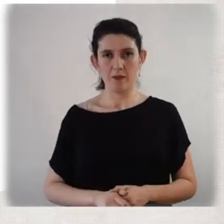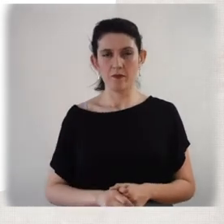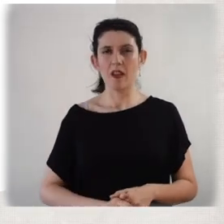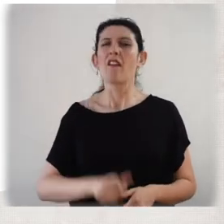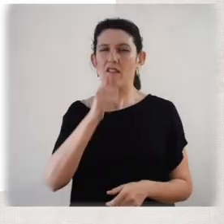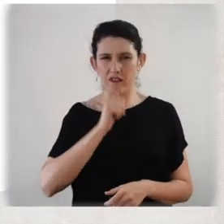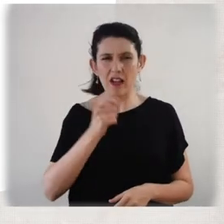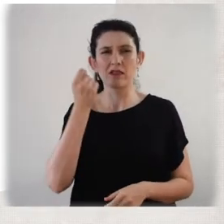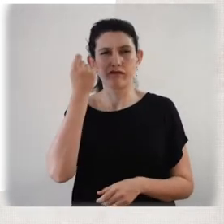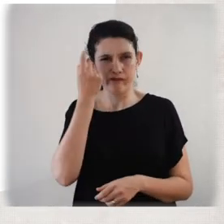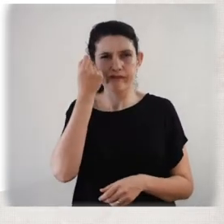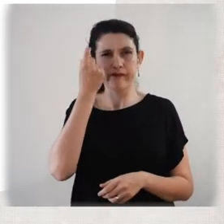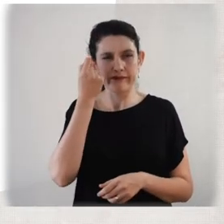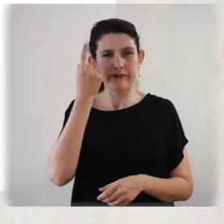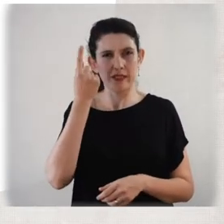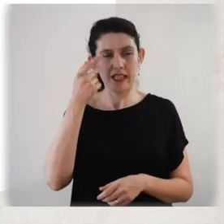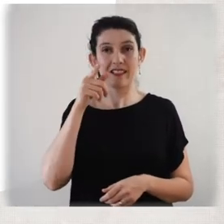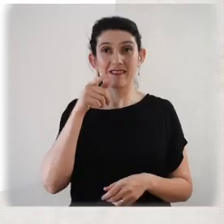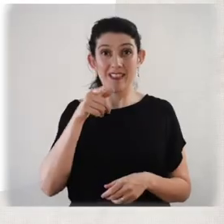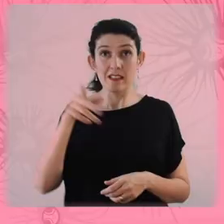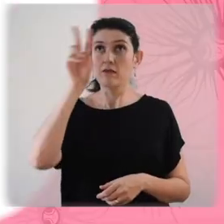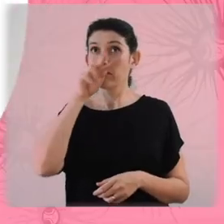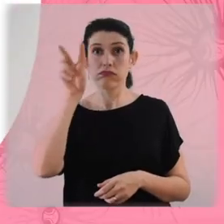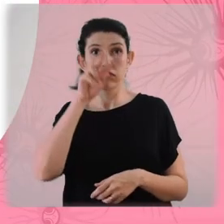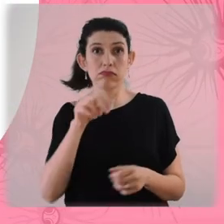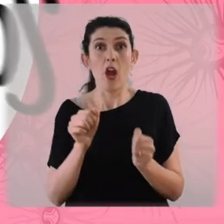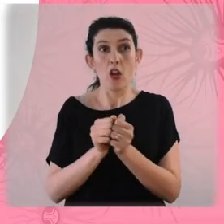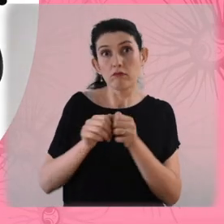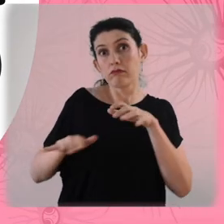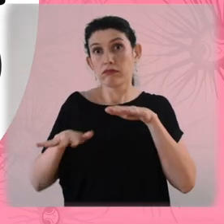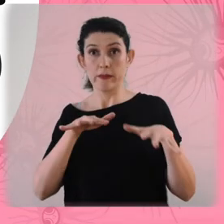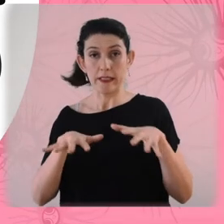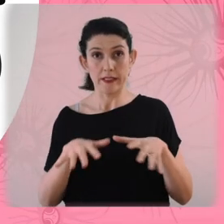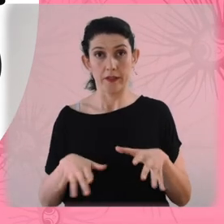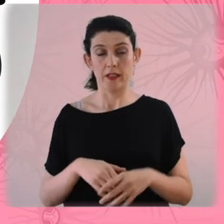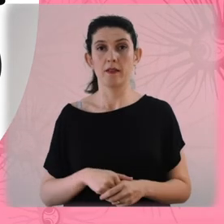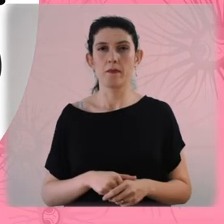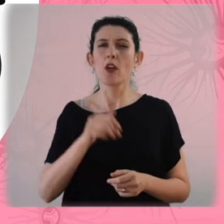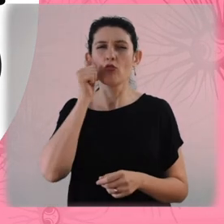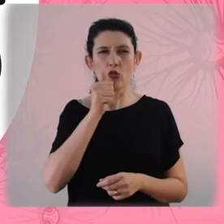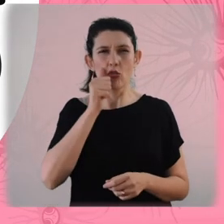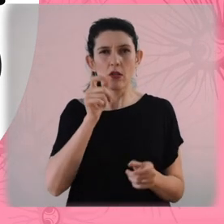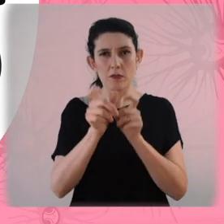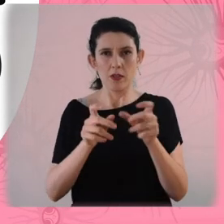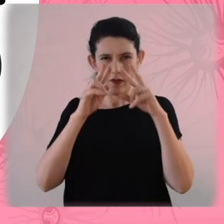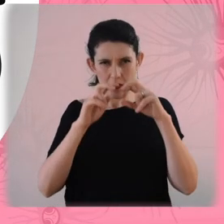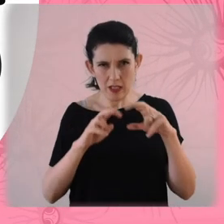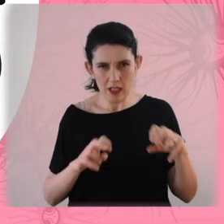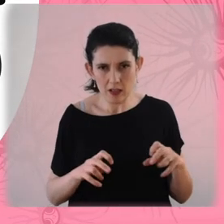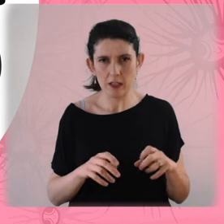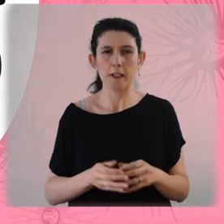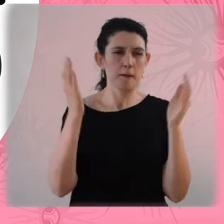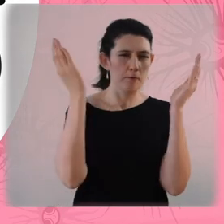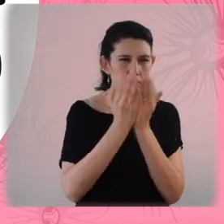se dedican a estudiarlo y comprenderlo alrededor del mundo. ¿Te gustaría saber cuáles son las teorías actuales que explican por qué ocurre el trastorno